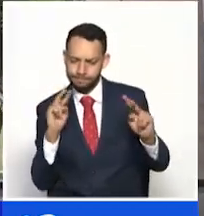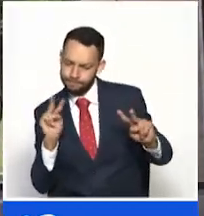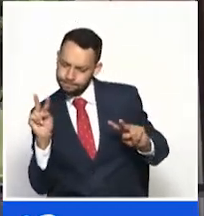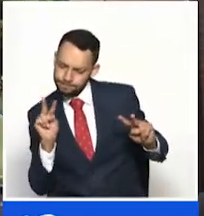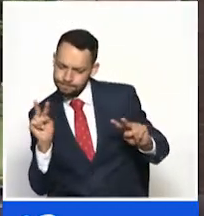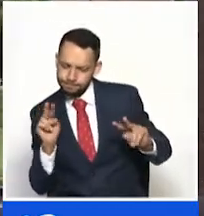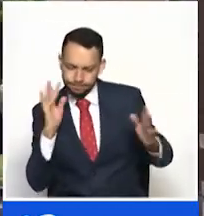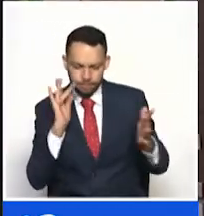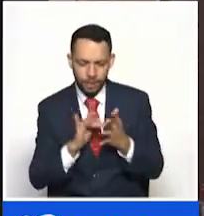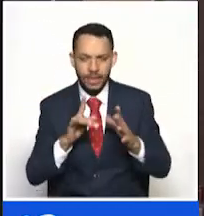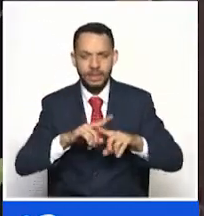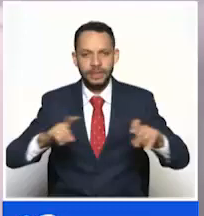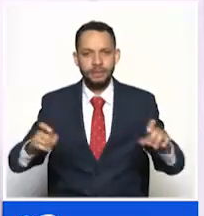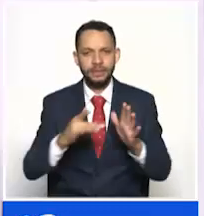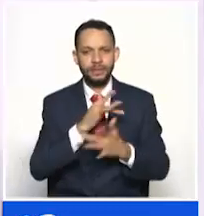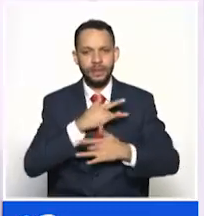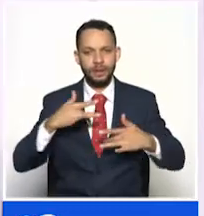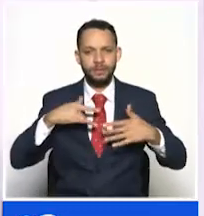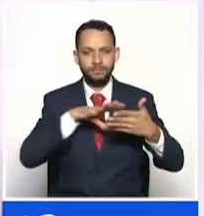las condiciones de bioseguridad